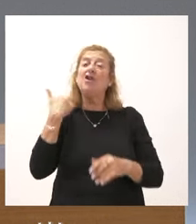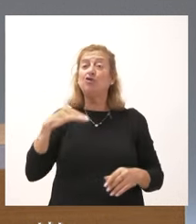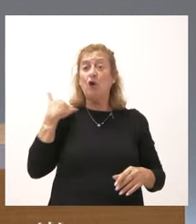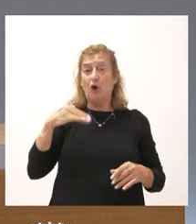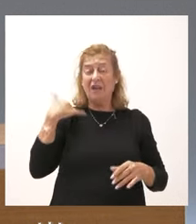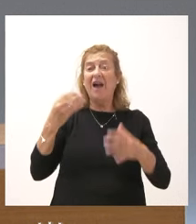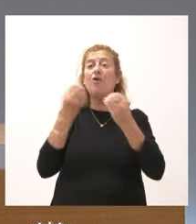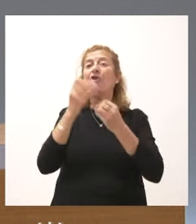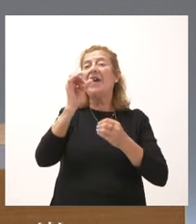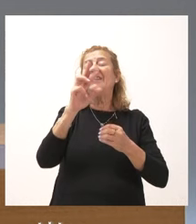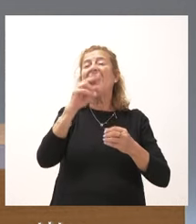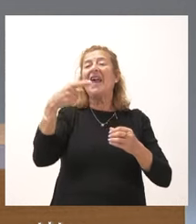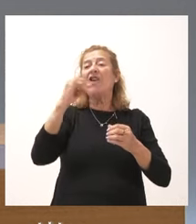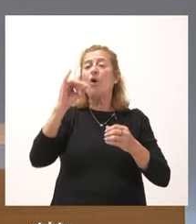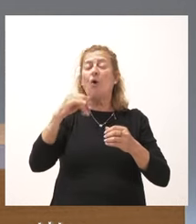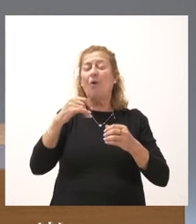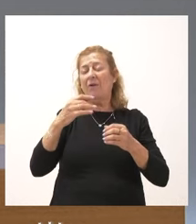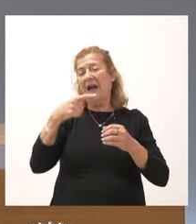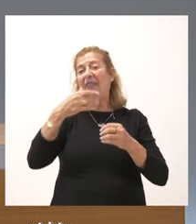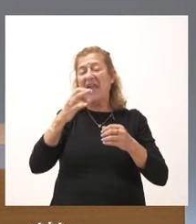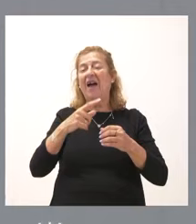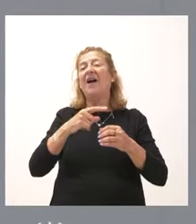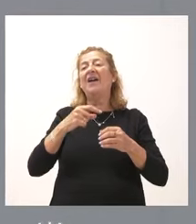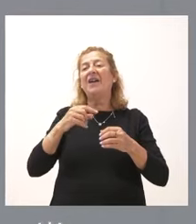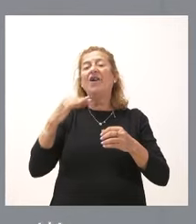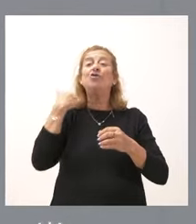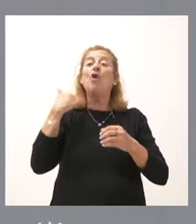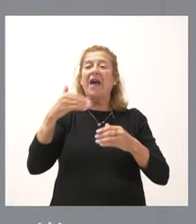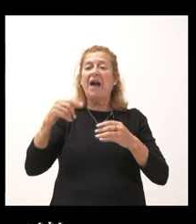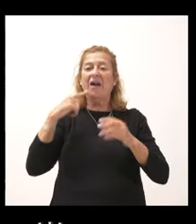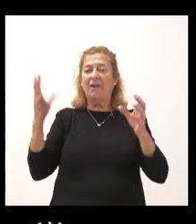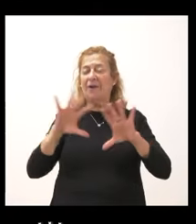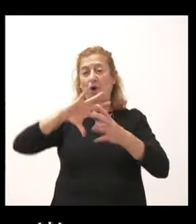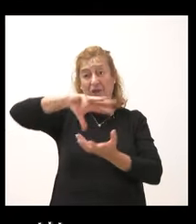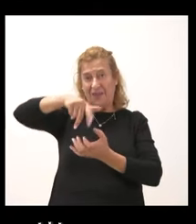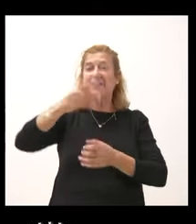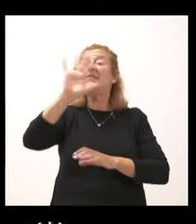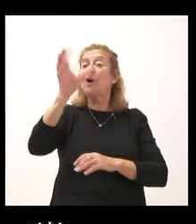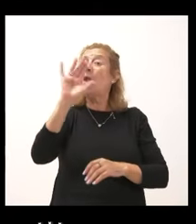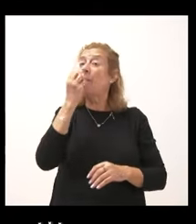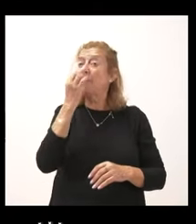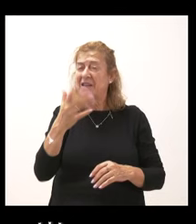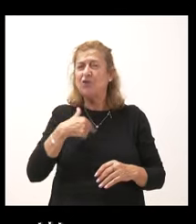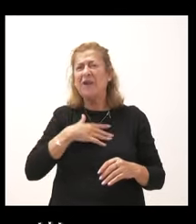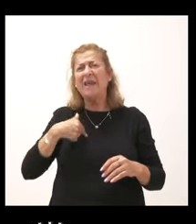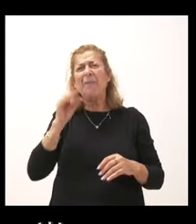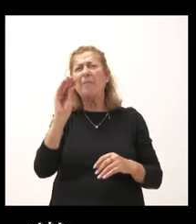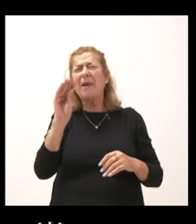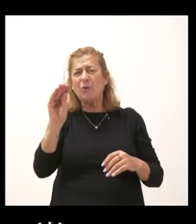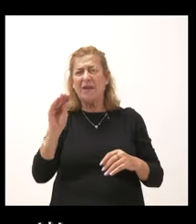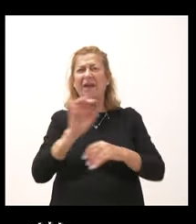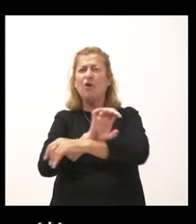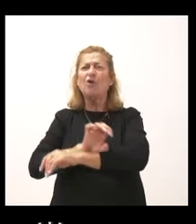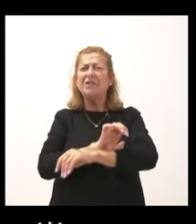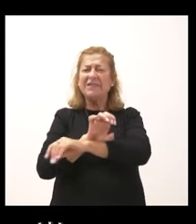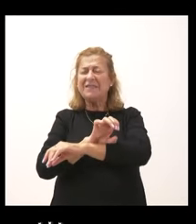con Sergio García, de Soria Noticias. Adelante, Sergio. Sí, buenas. Yo quería preguntarle al concesorio